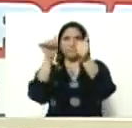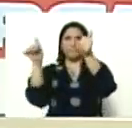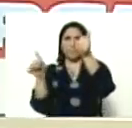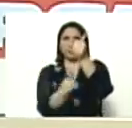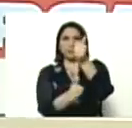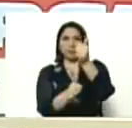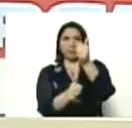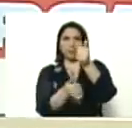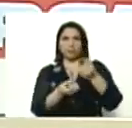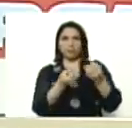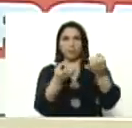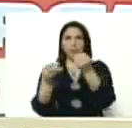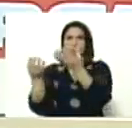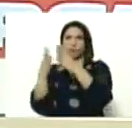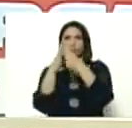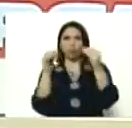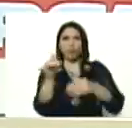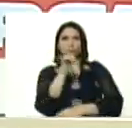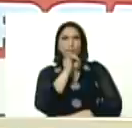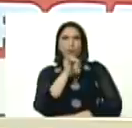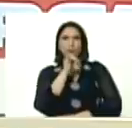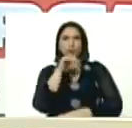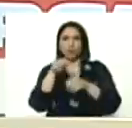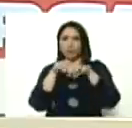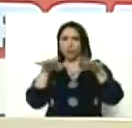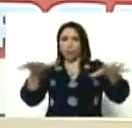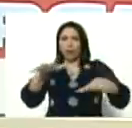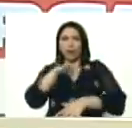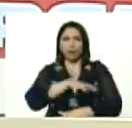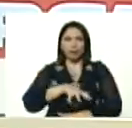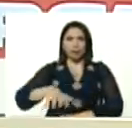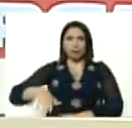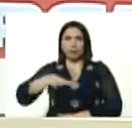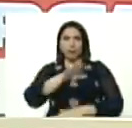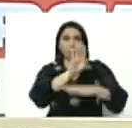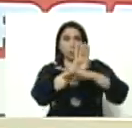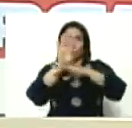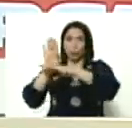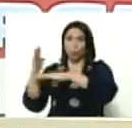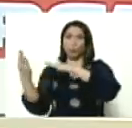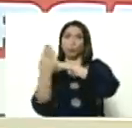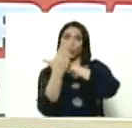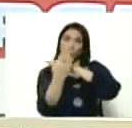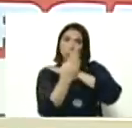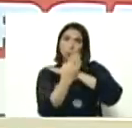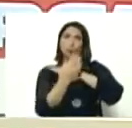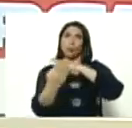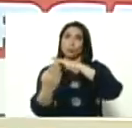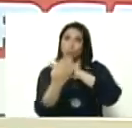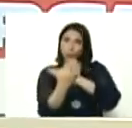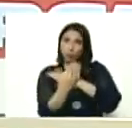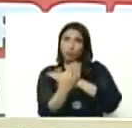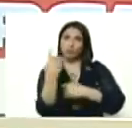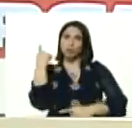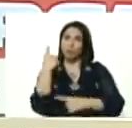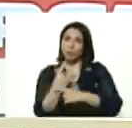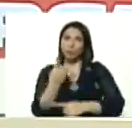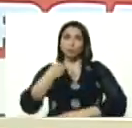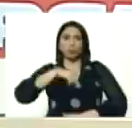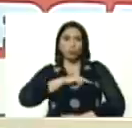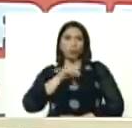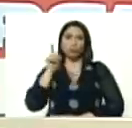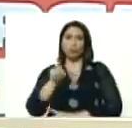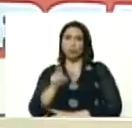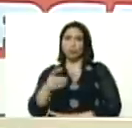a llevar, toda la información, a los estados, cuidándose, cuídense, cuídense, cuídense, que los necesitamos,